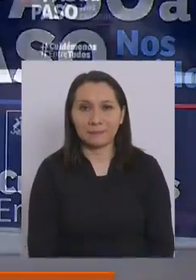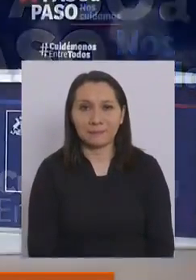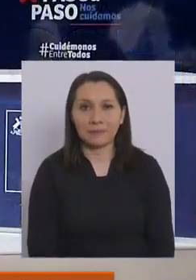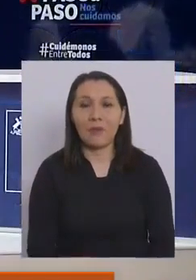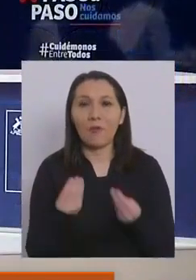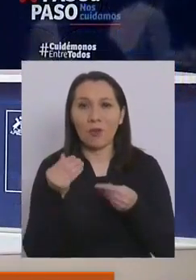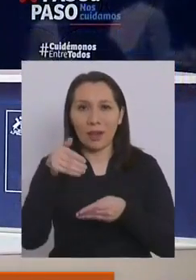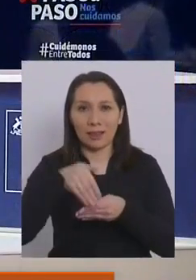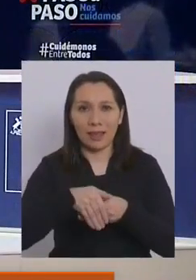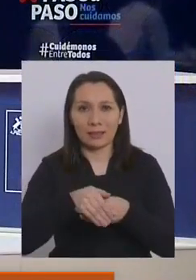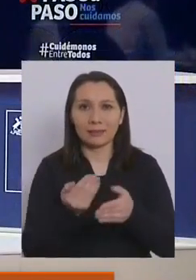Muy buenas tardes, muy buenos días.